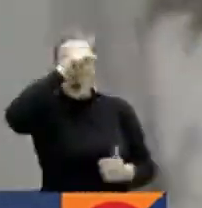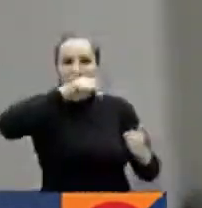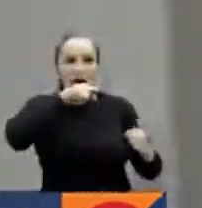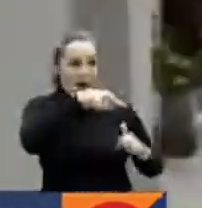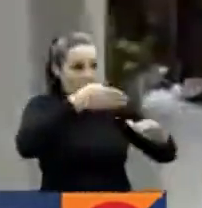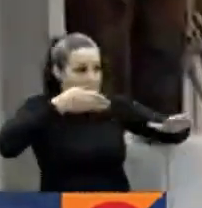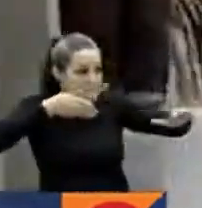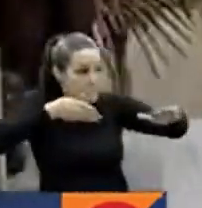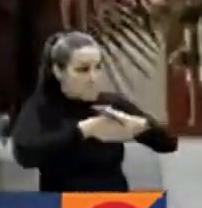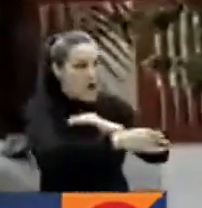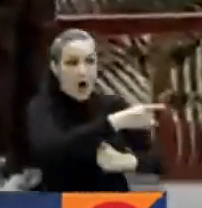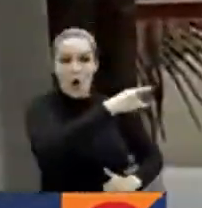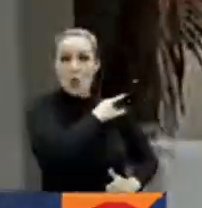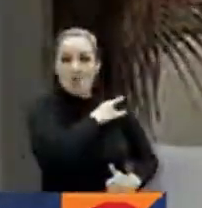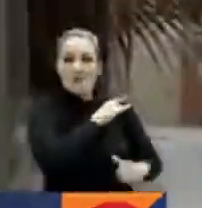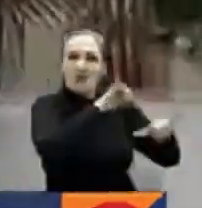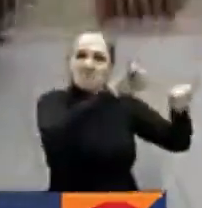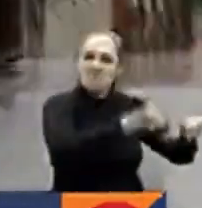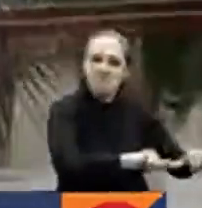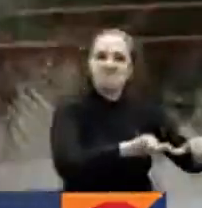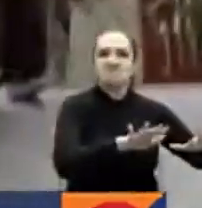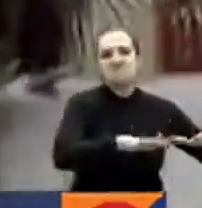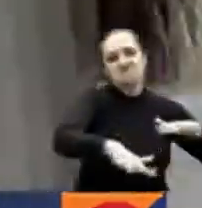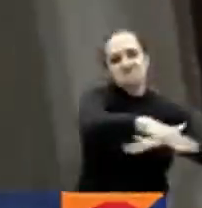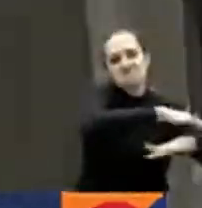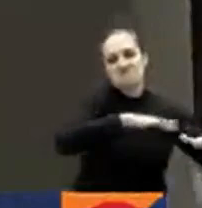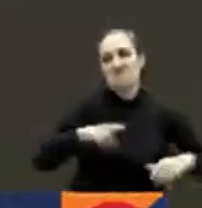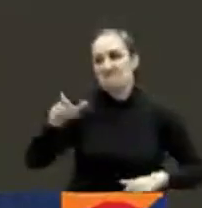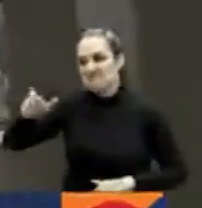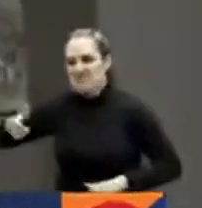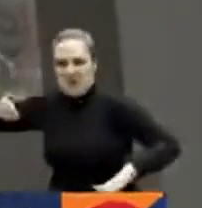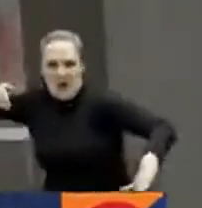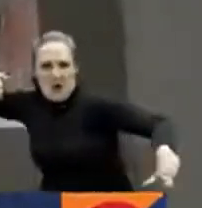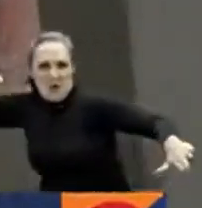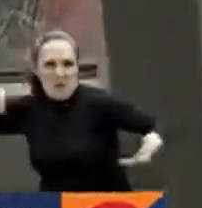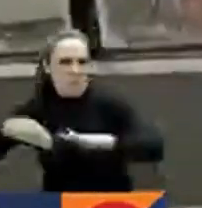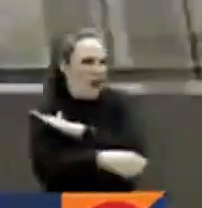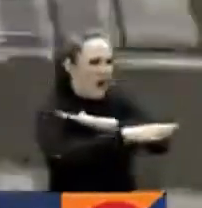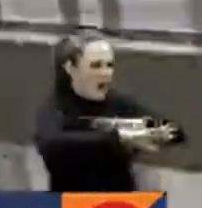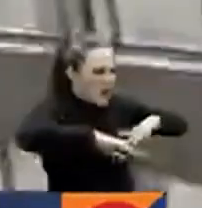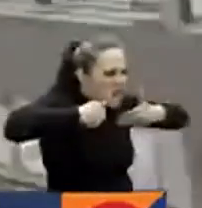graficaron a las redes sociales la prolongación de las jornadas de protesta.